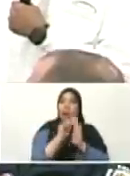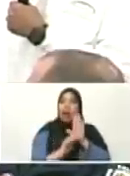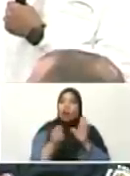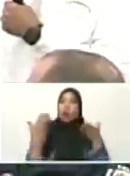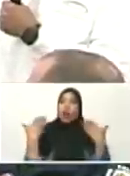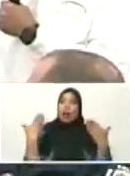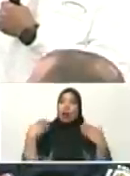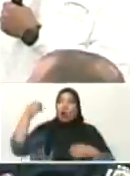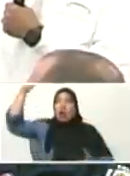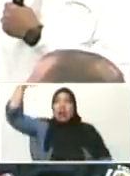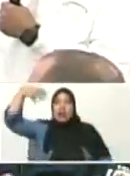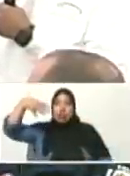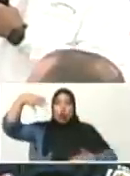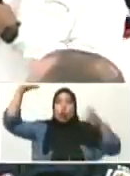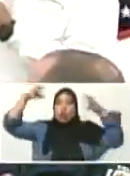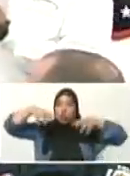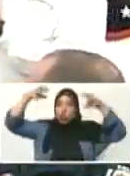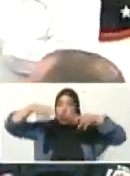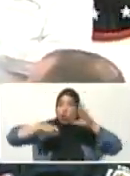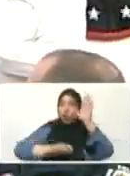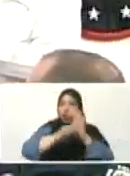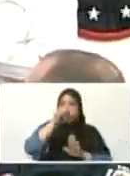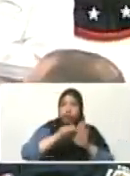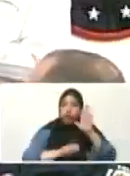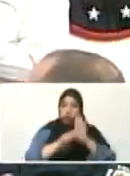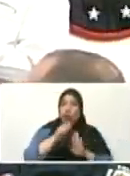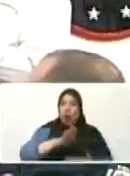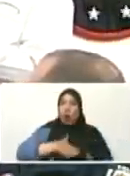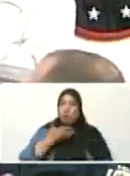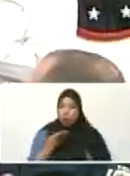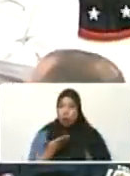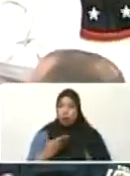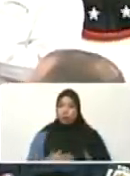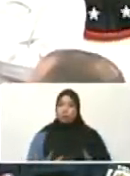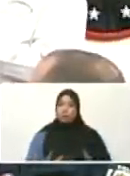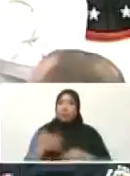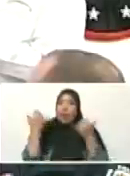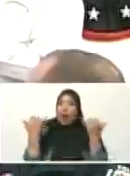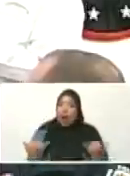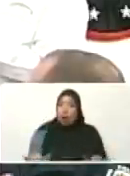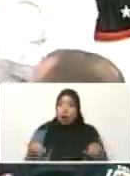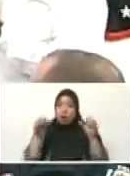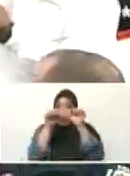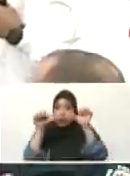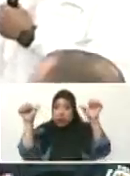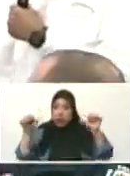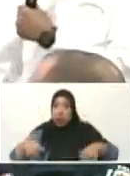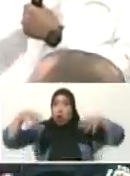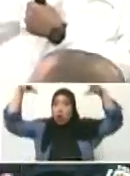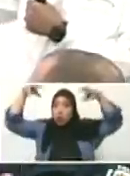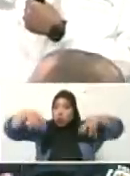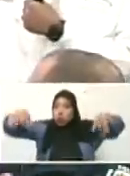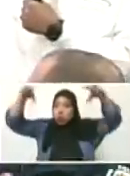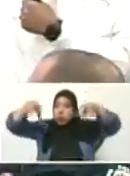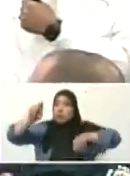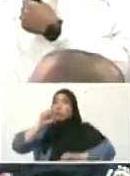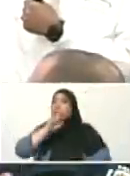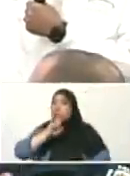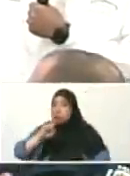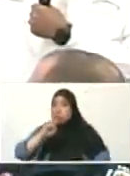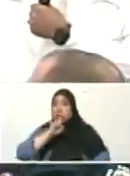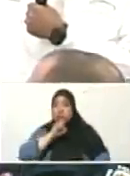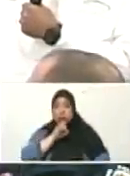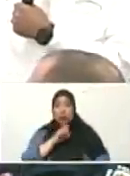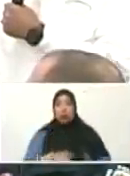Estos sistemas que vemos acá en negro son donde estamos registrando en este momento las precipitaciones más importantes. El